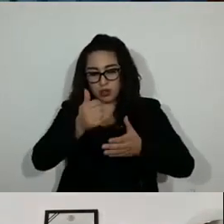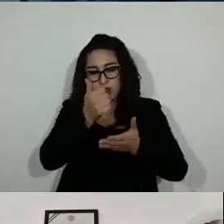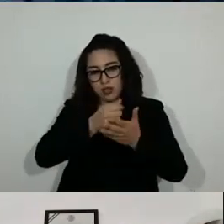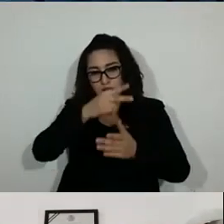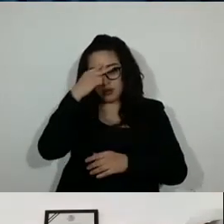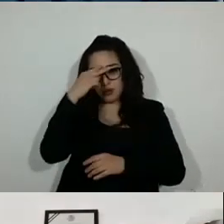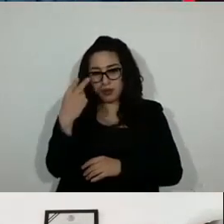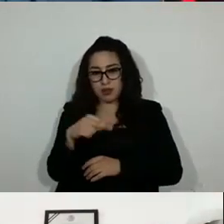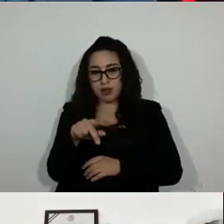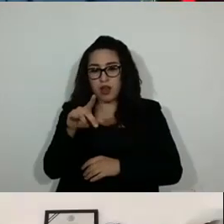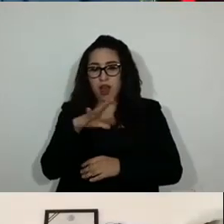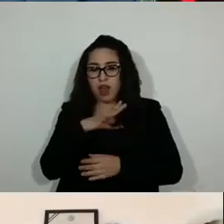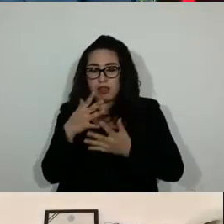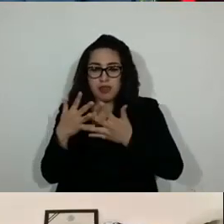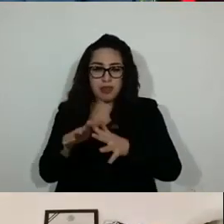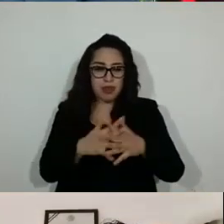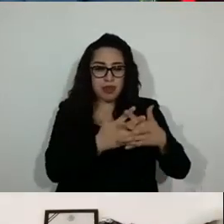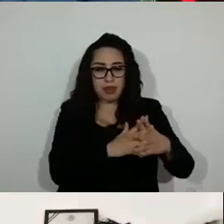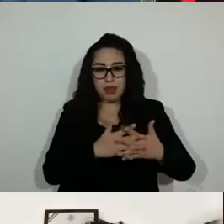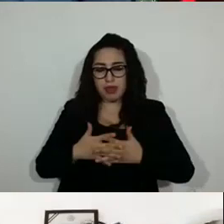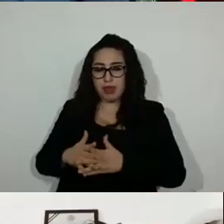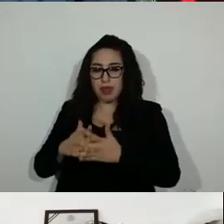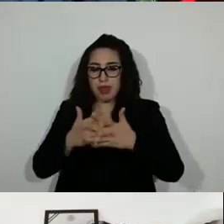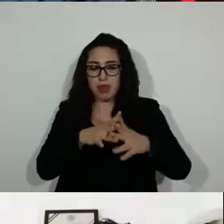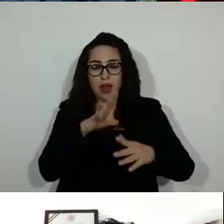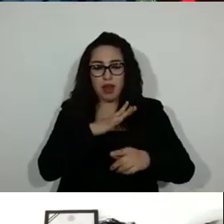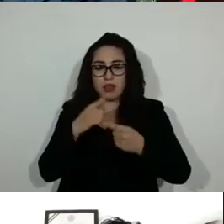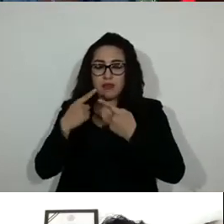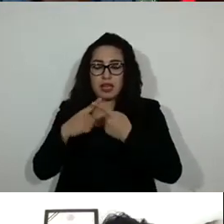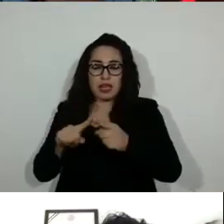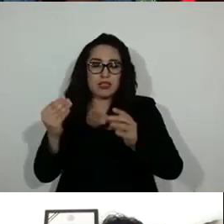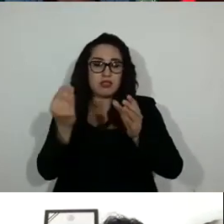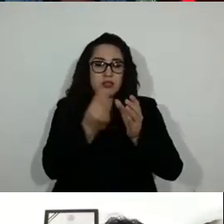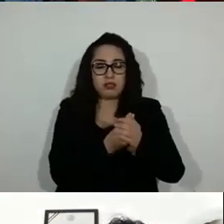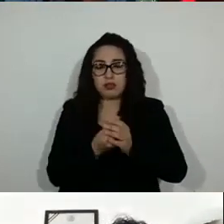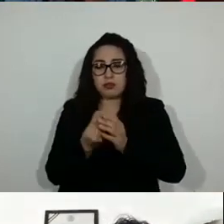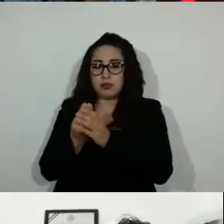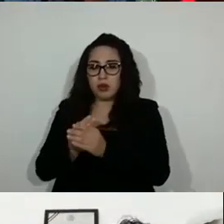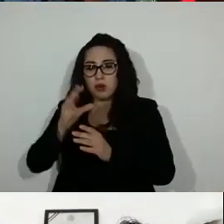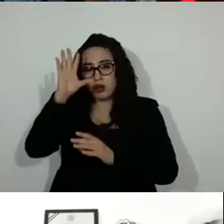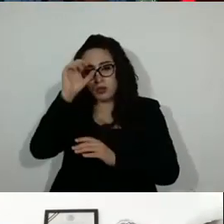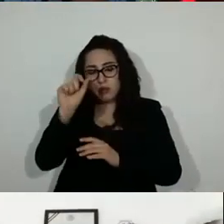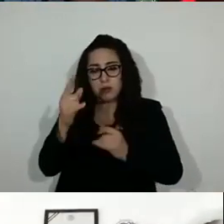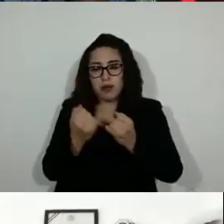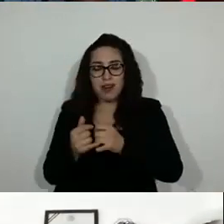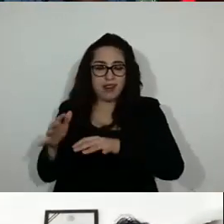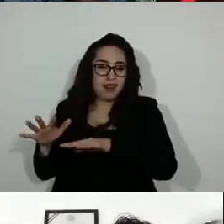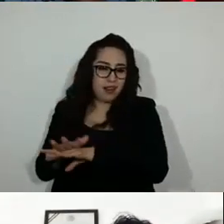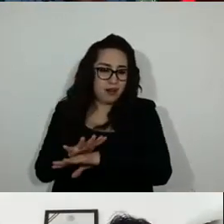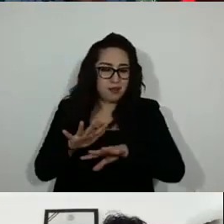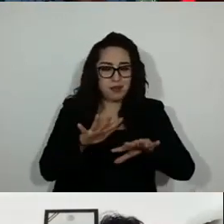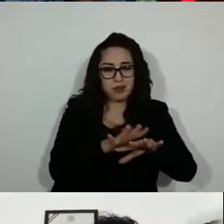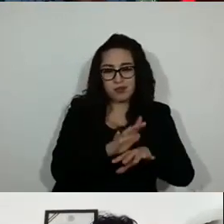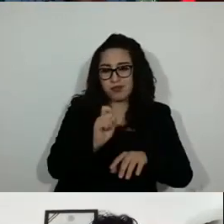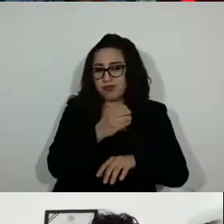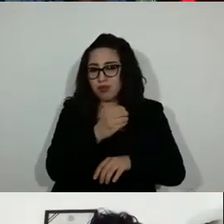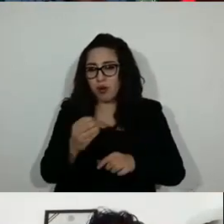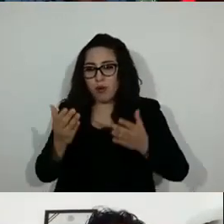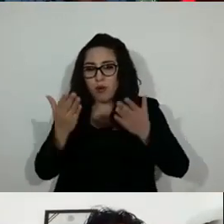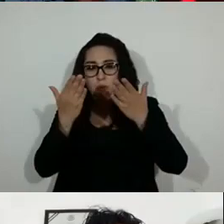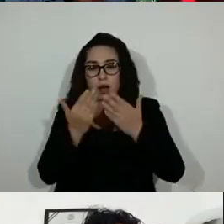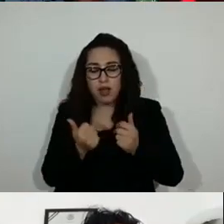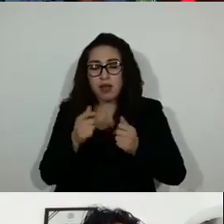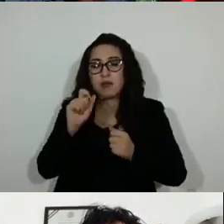forma dispersa, con elementos, conceptos y alcances que varían entre sí, y que, en algunos casos, se